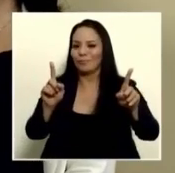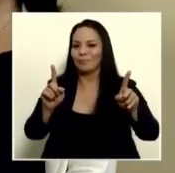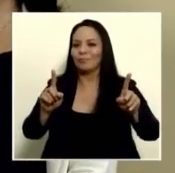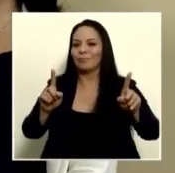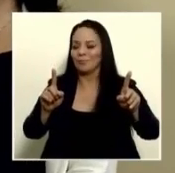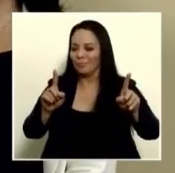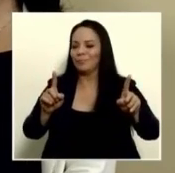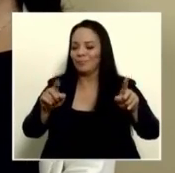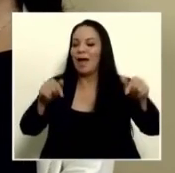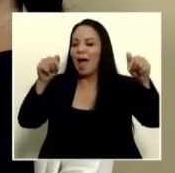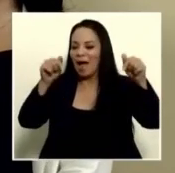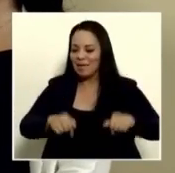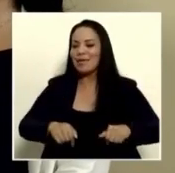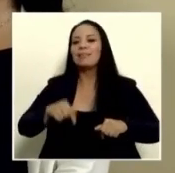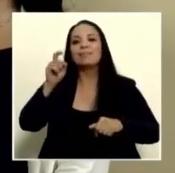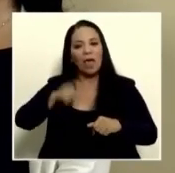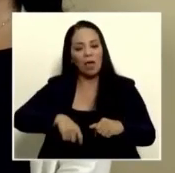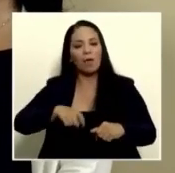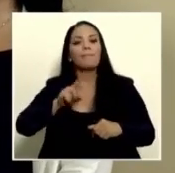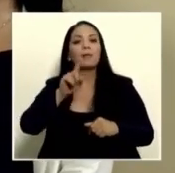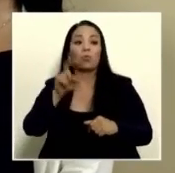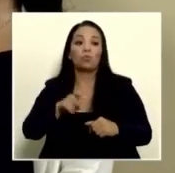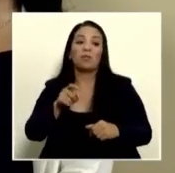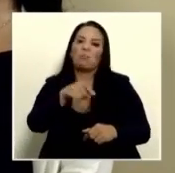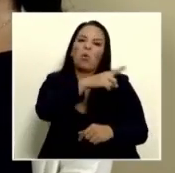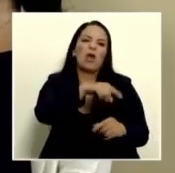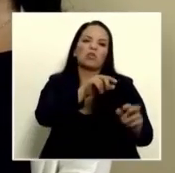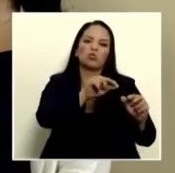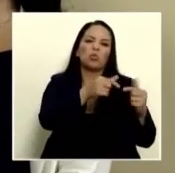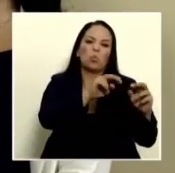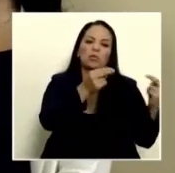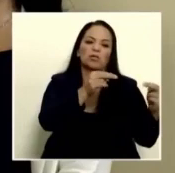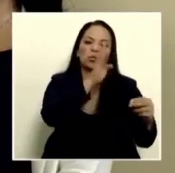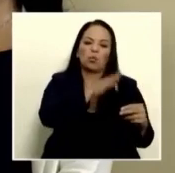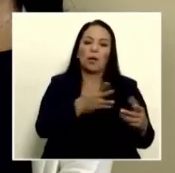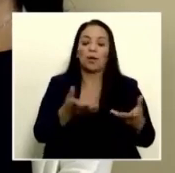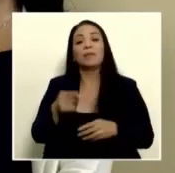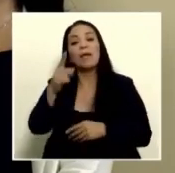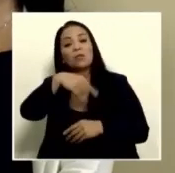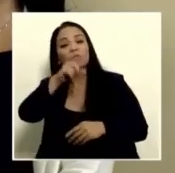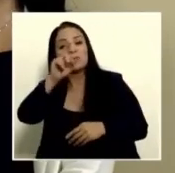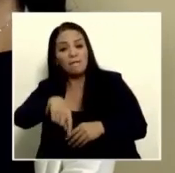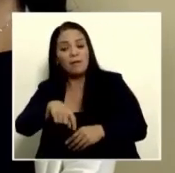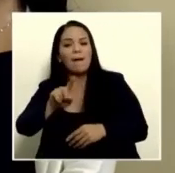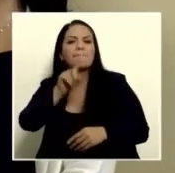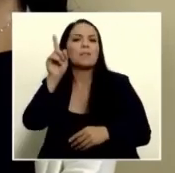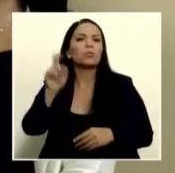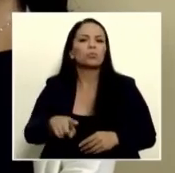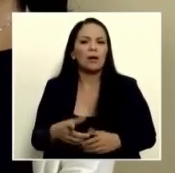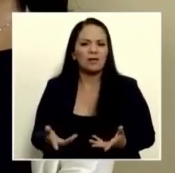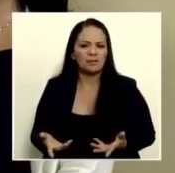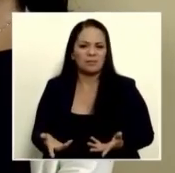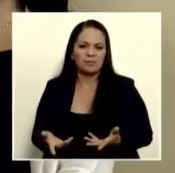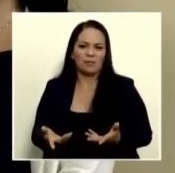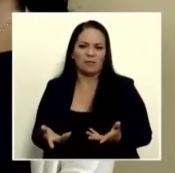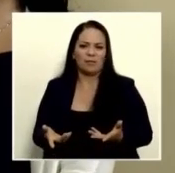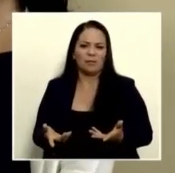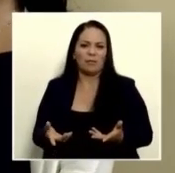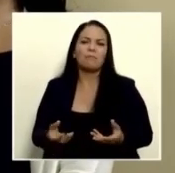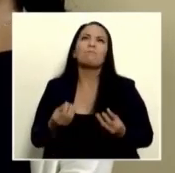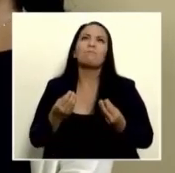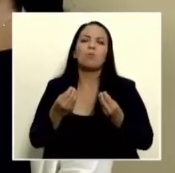debería ser pero ellos nunca lo van a hacer preguntarse por el amor de dios